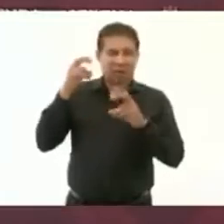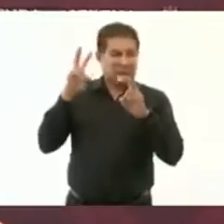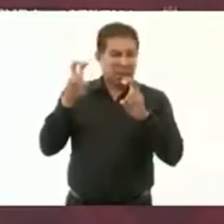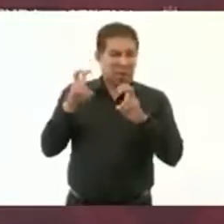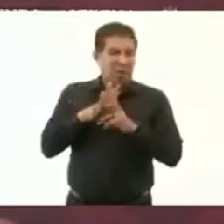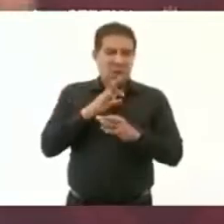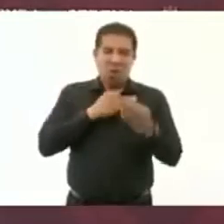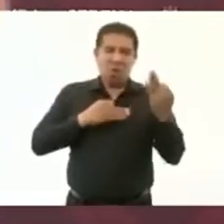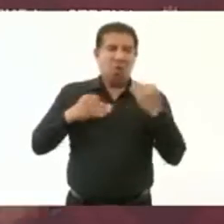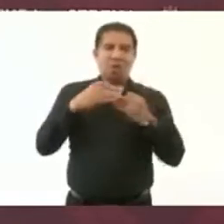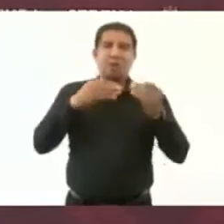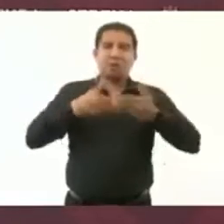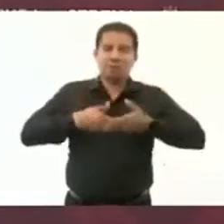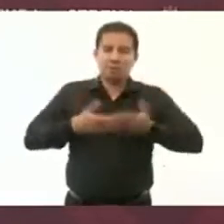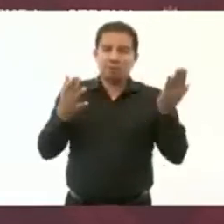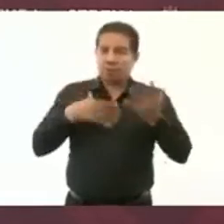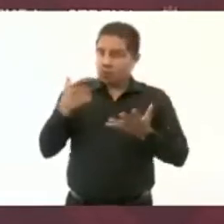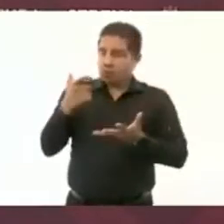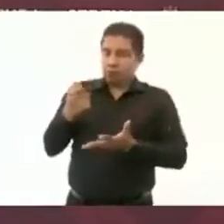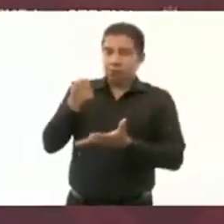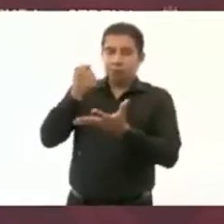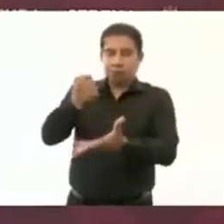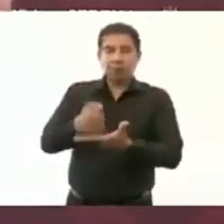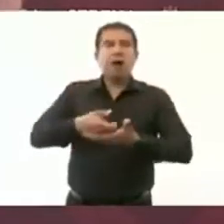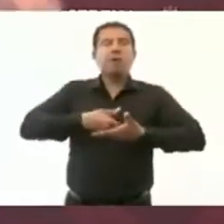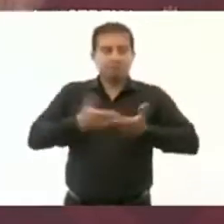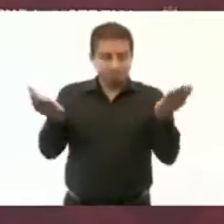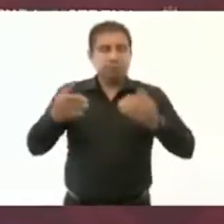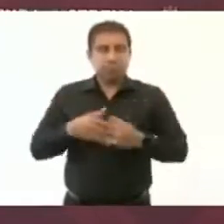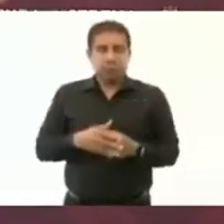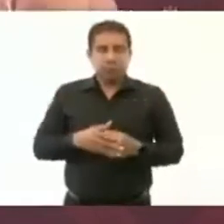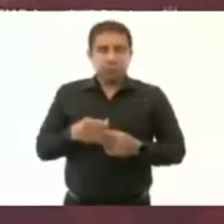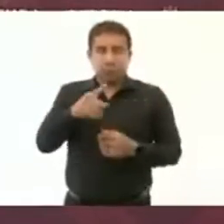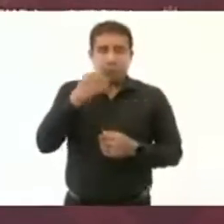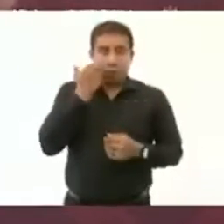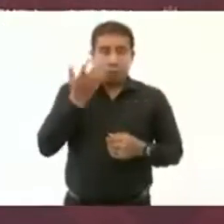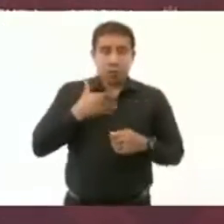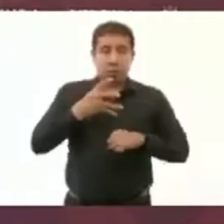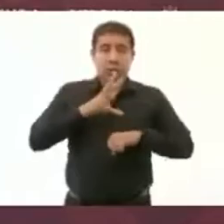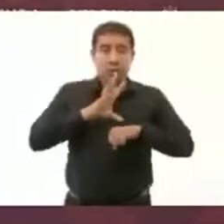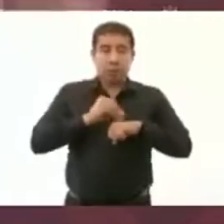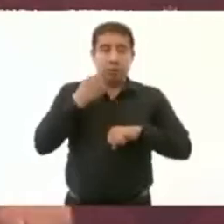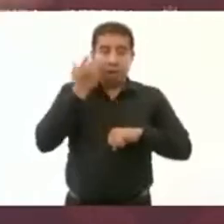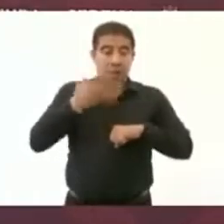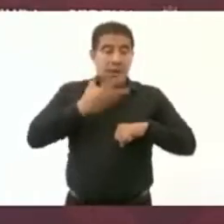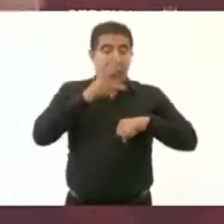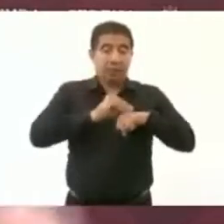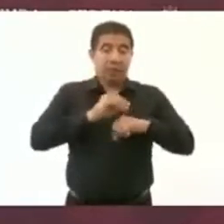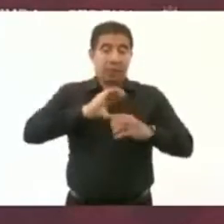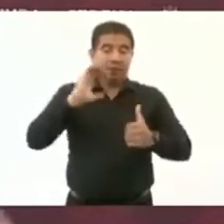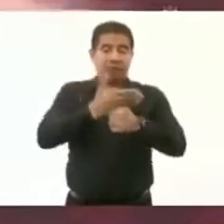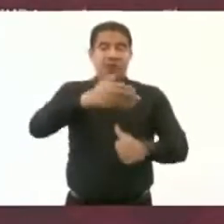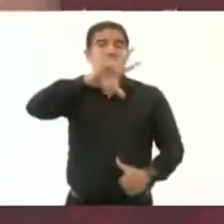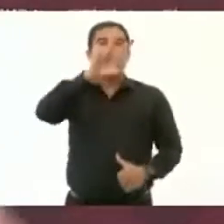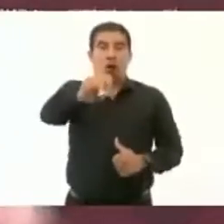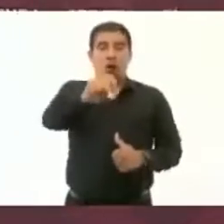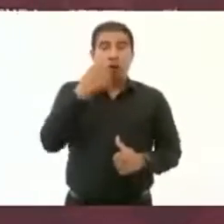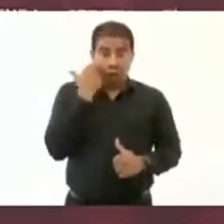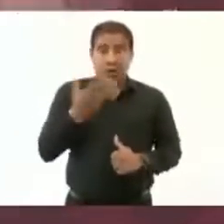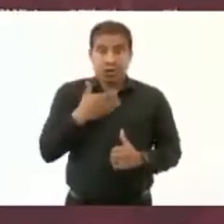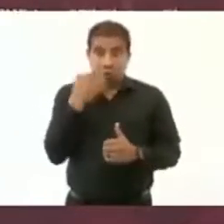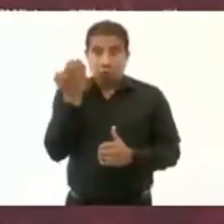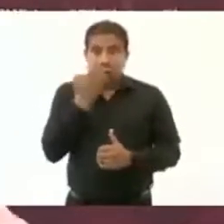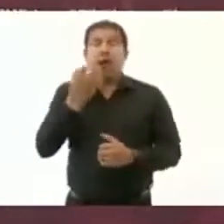todas, para eso es el presupuesto. Si me piden permiso para abrir una cantina, les digo no, pero una